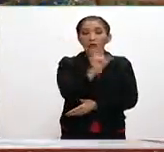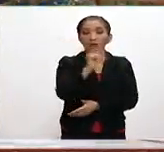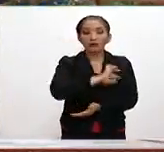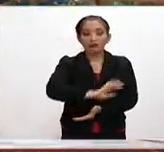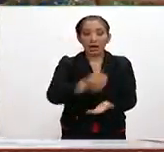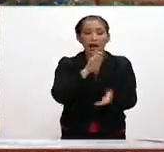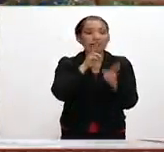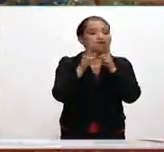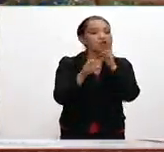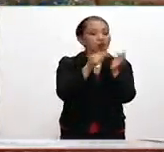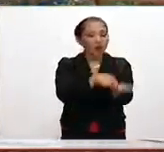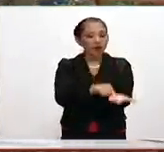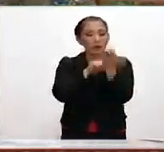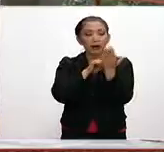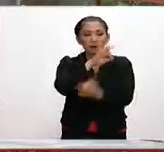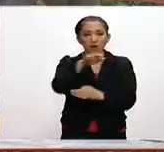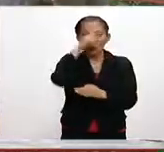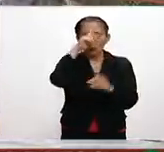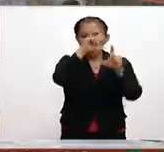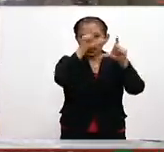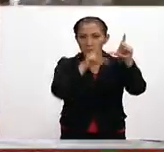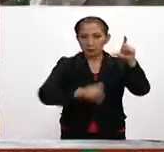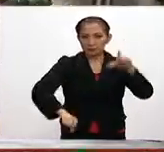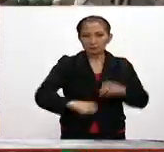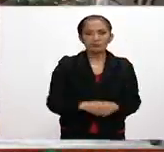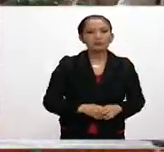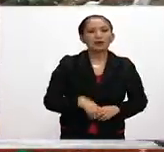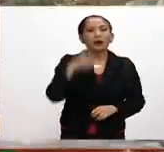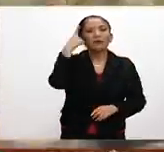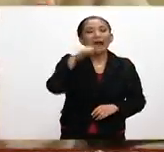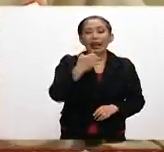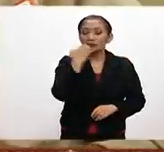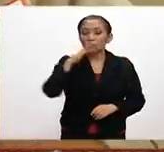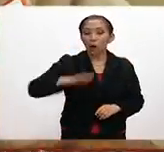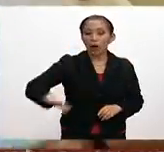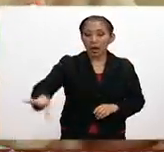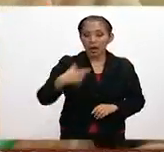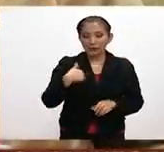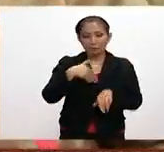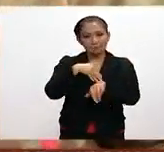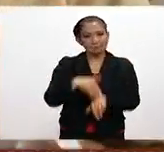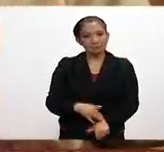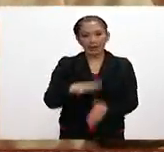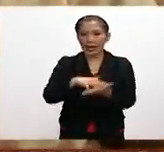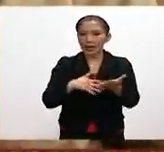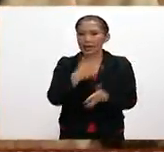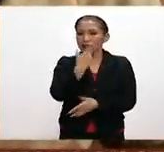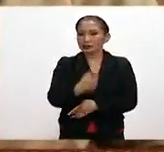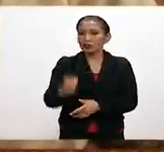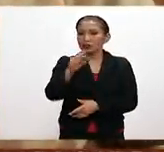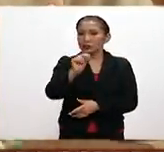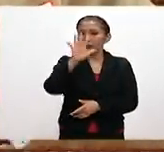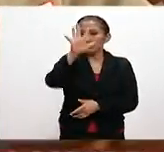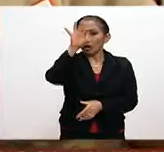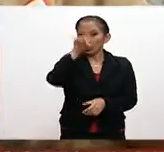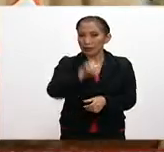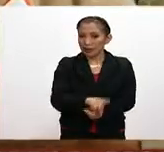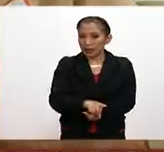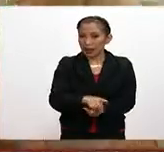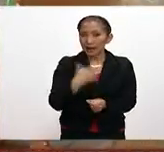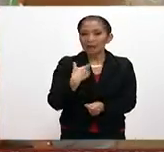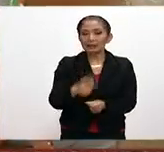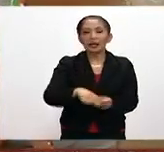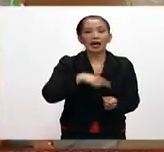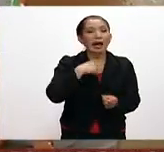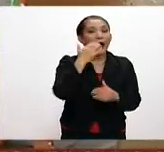tengan los informes de todo el país. Para las escuelas que se sujeten al calendario de 185 días, el